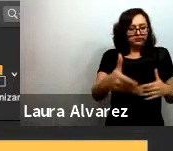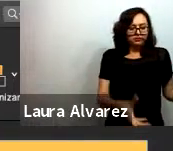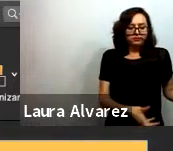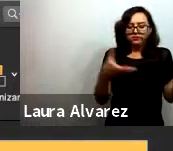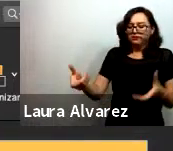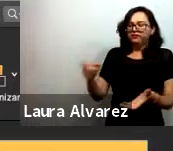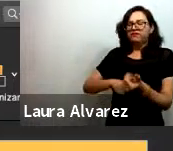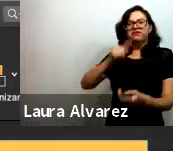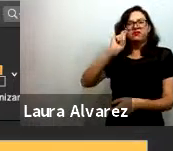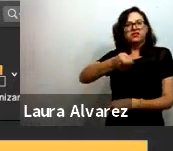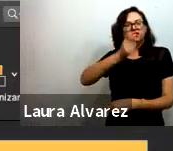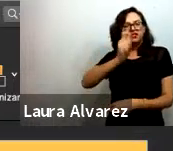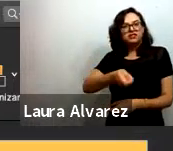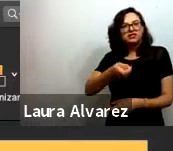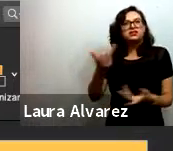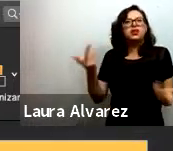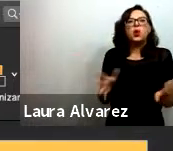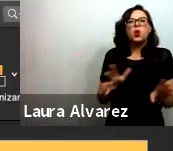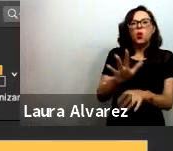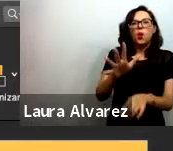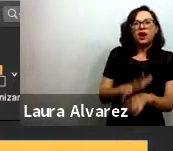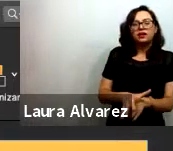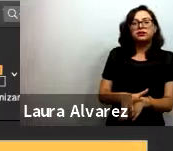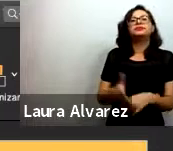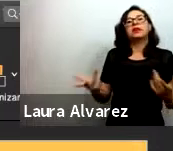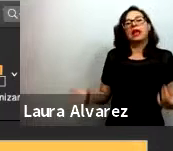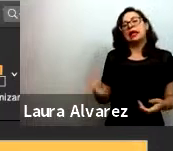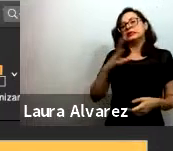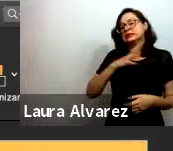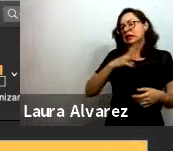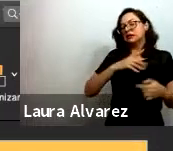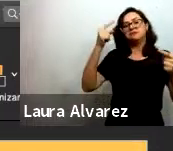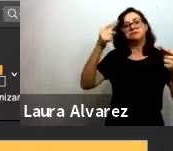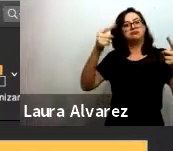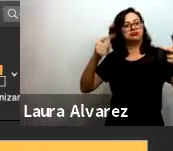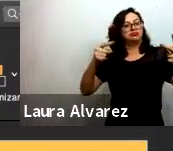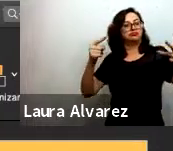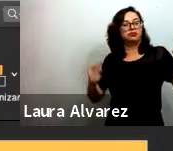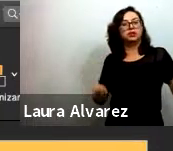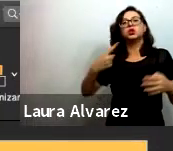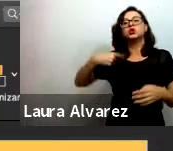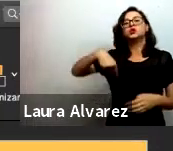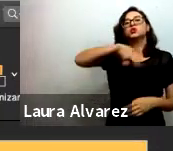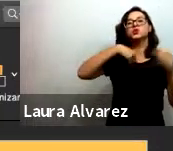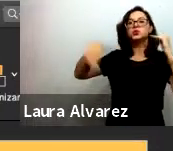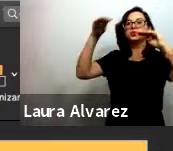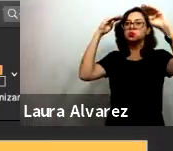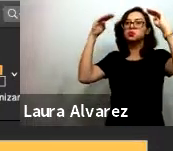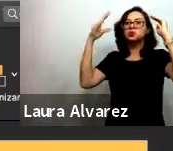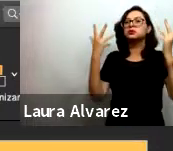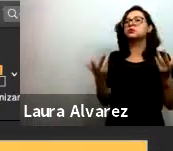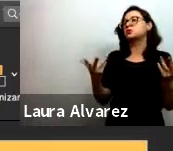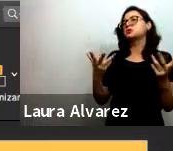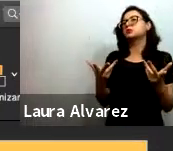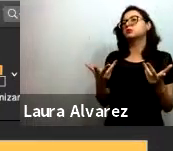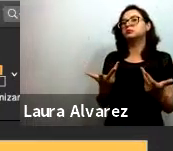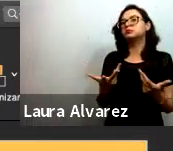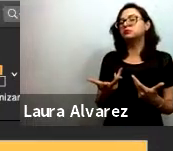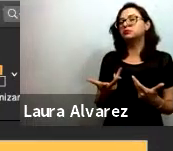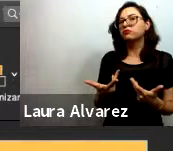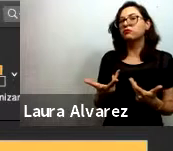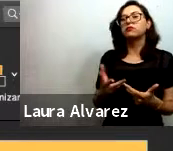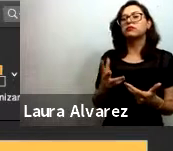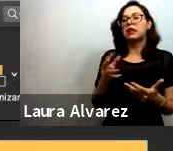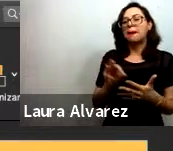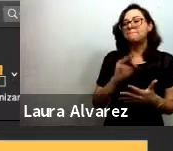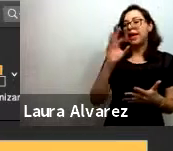es digamos la composición de este kit nos inspiramos de manera muy digamos suelta en la pedagogía de la